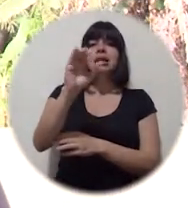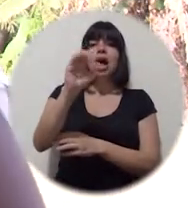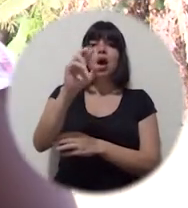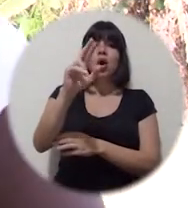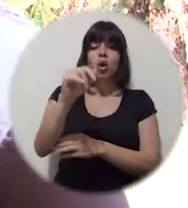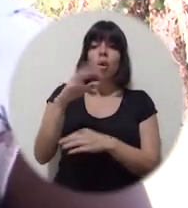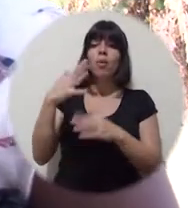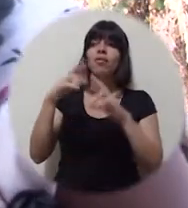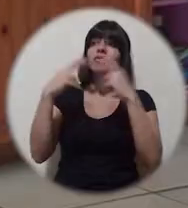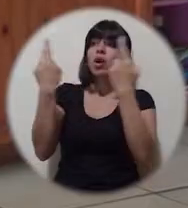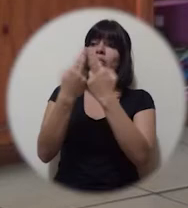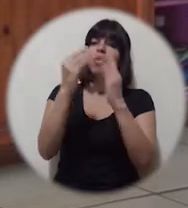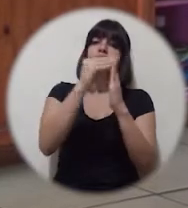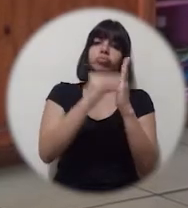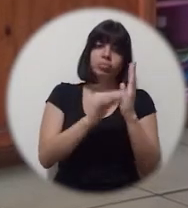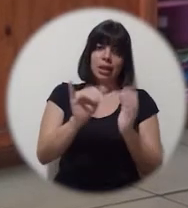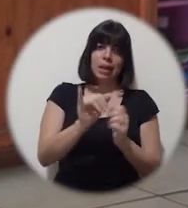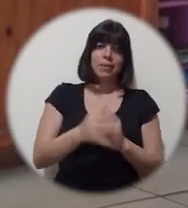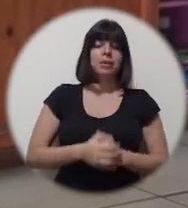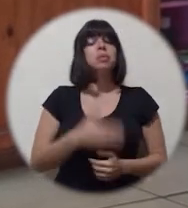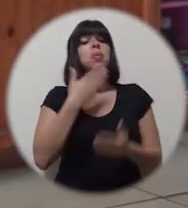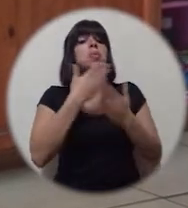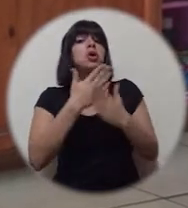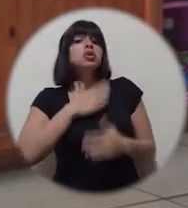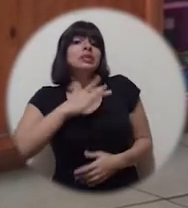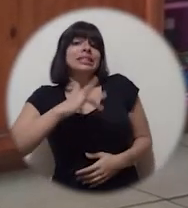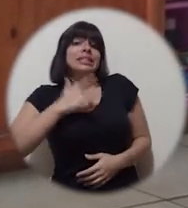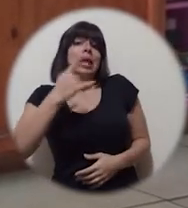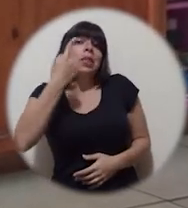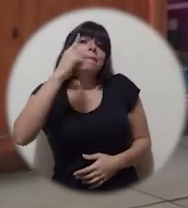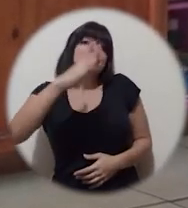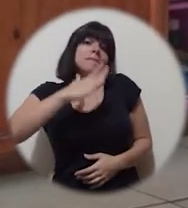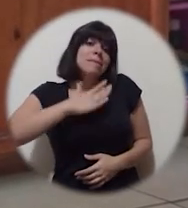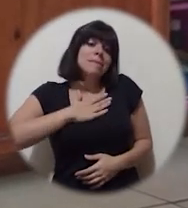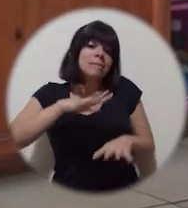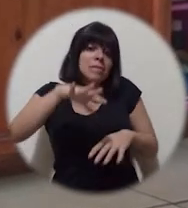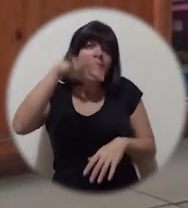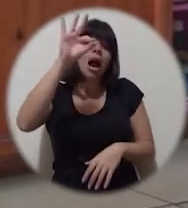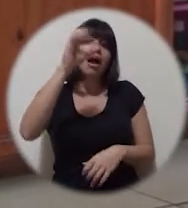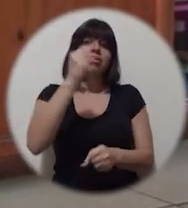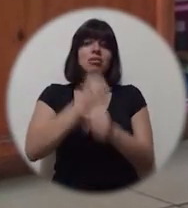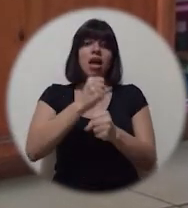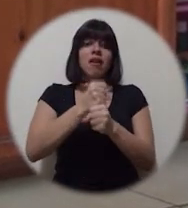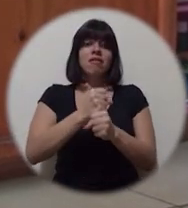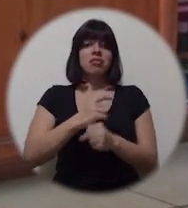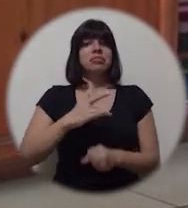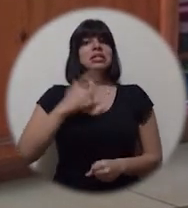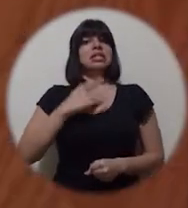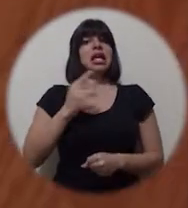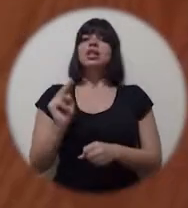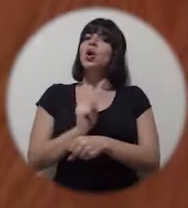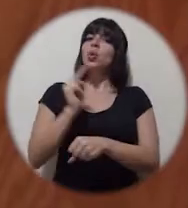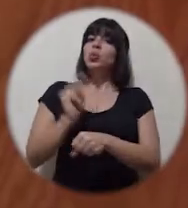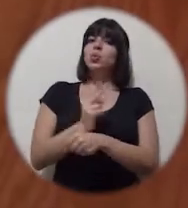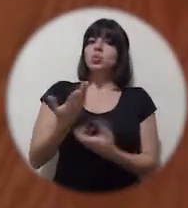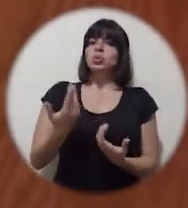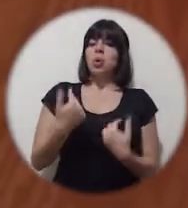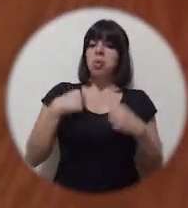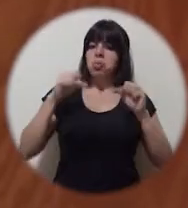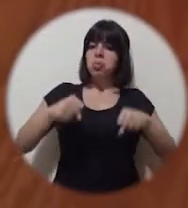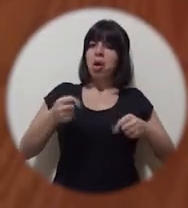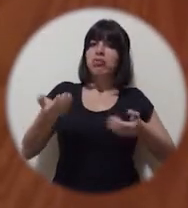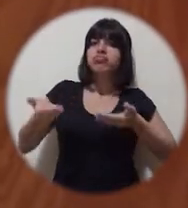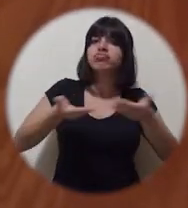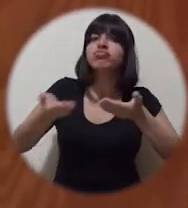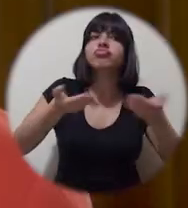vez que tenemos las reuniones. Bueno, yo siento que para mí tener trabajo es sentirme útil y poder servir